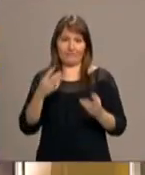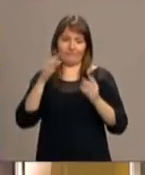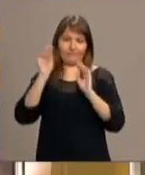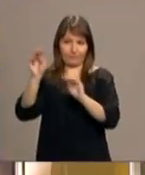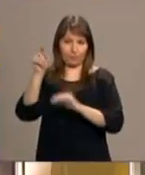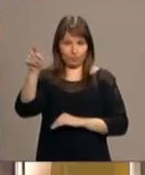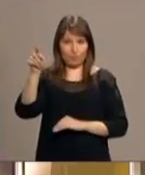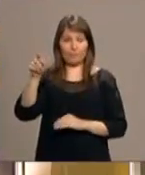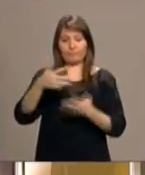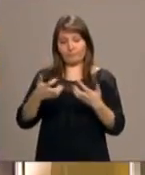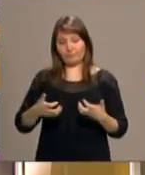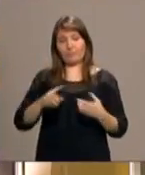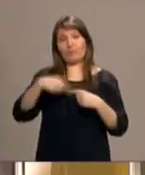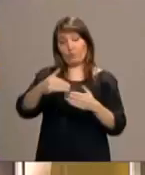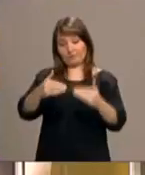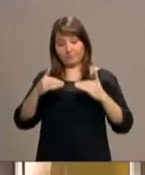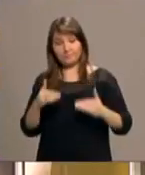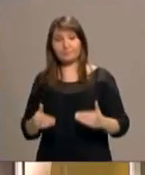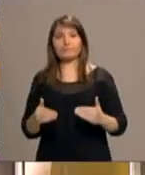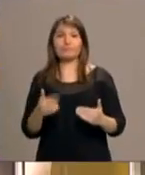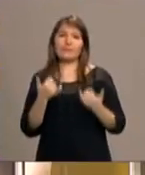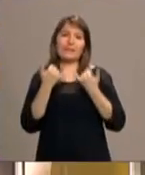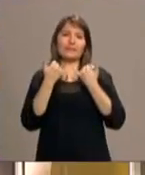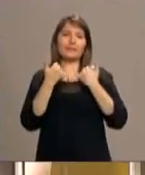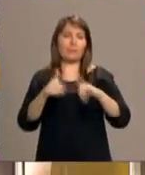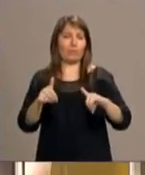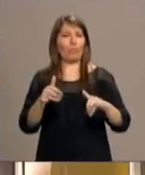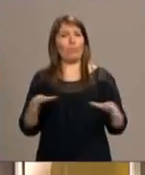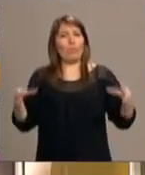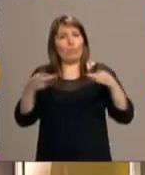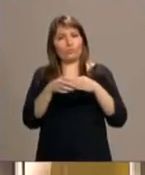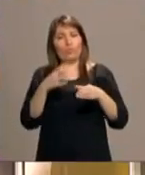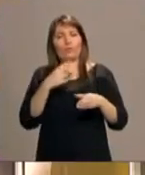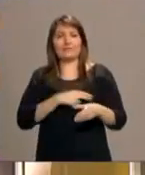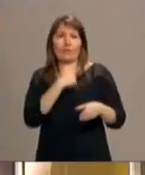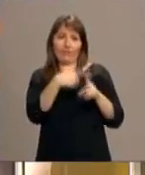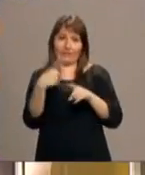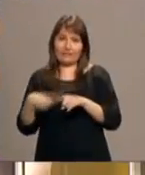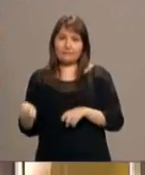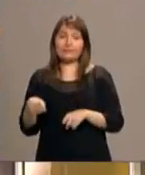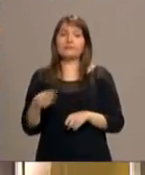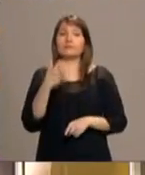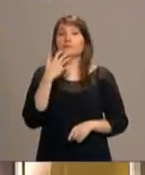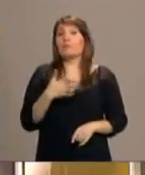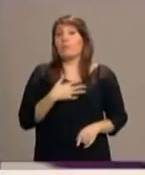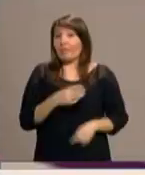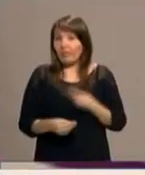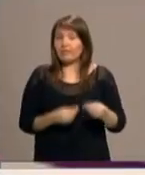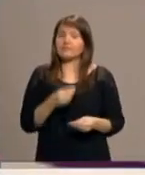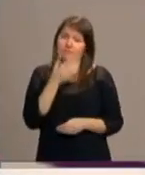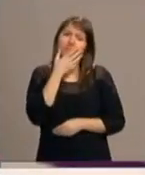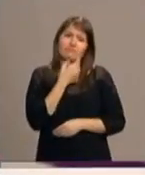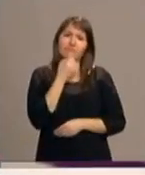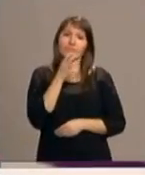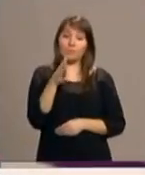Después, una celebración ecuménica, que donde se pueda hacer sería muy hermoso hacerla,